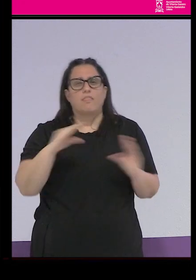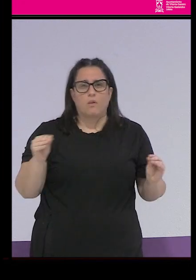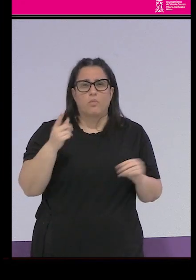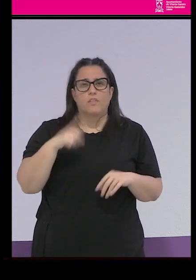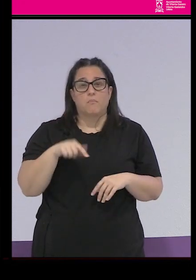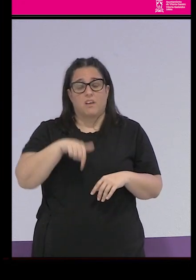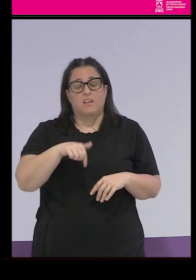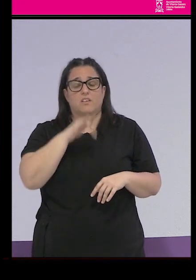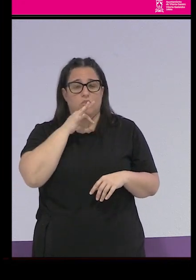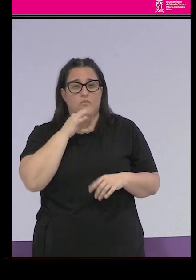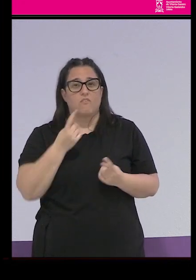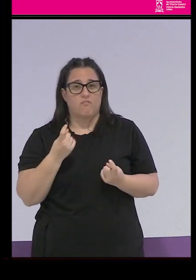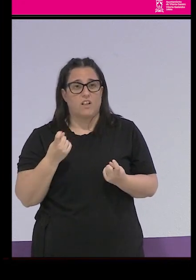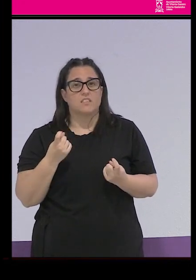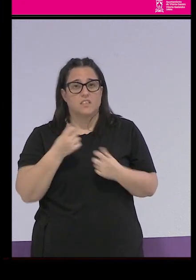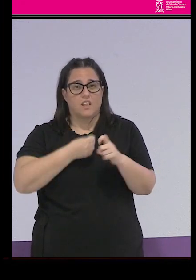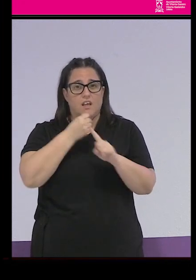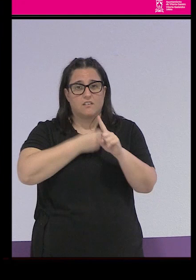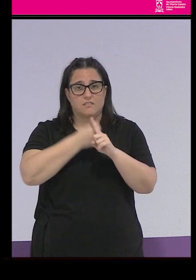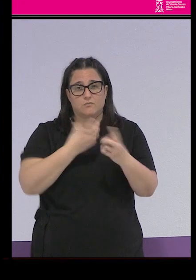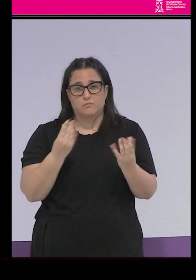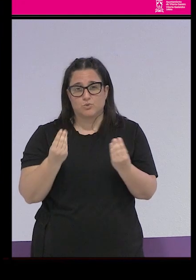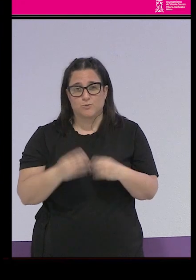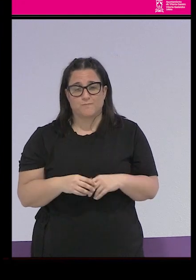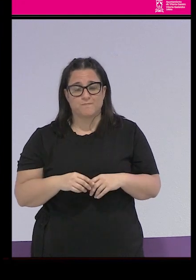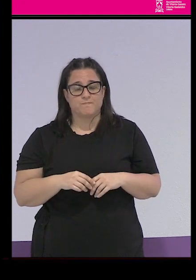mucho pendiente en este sentido